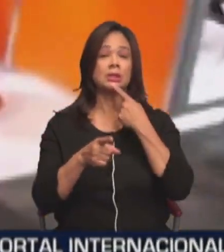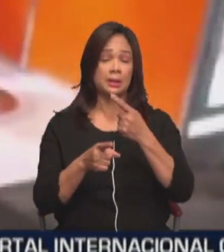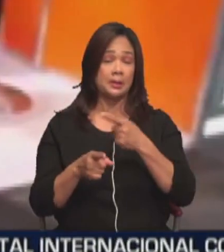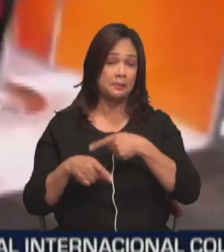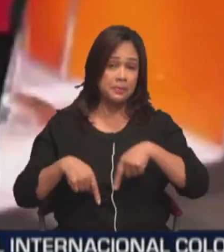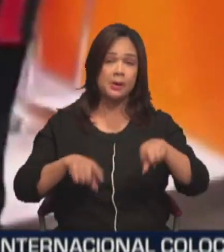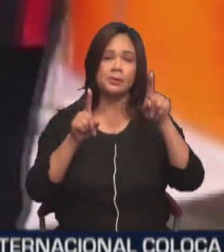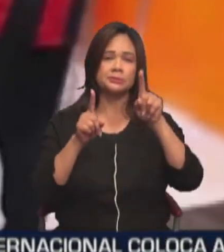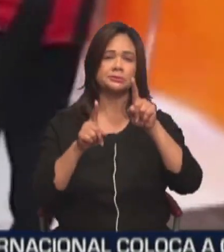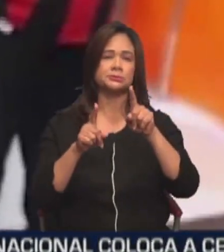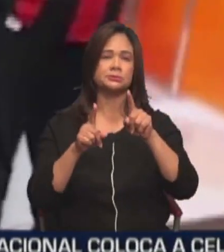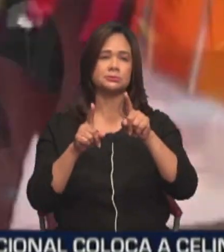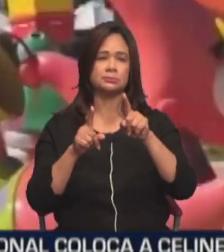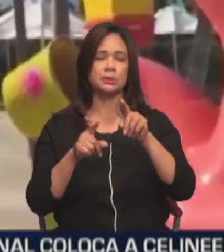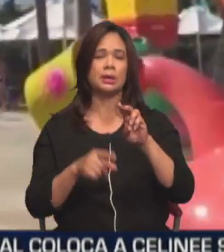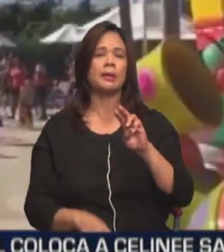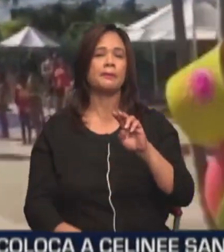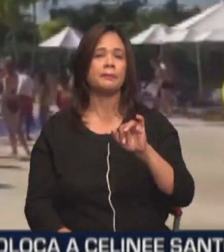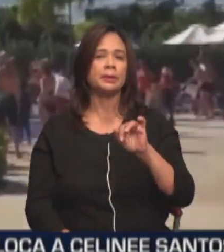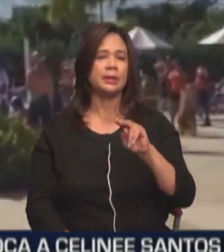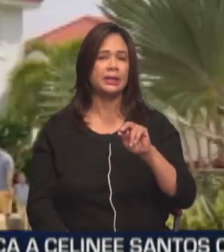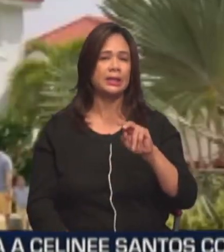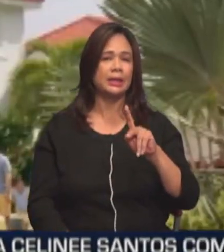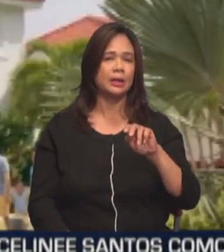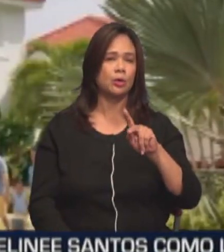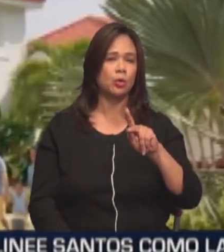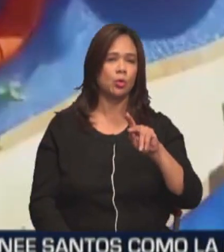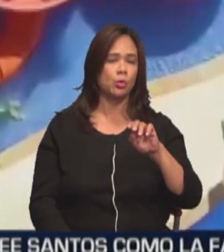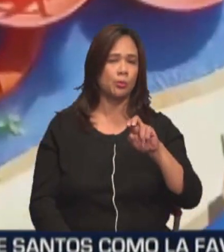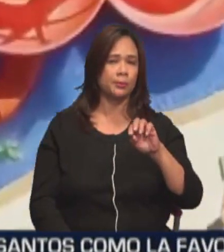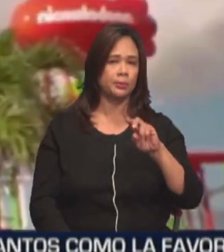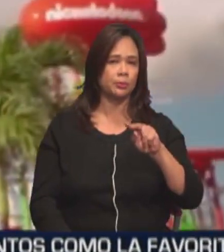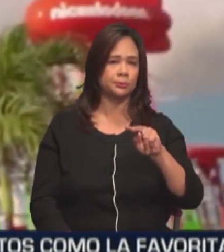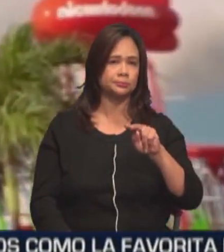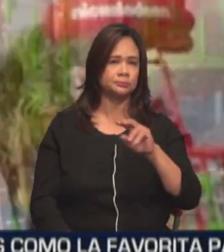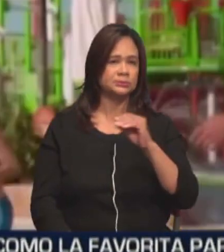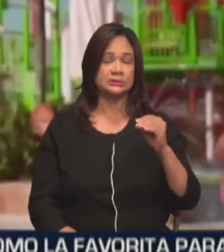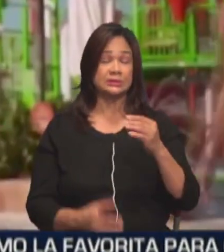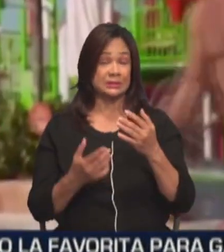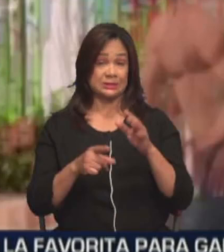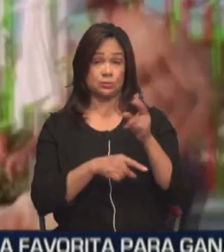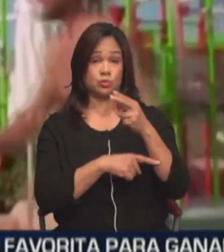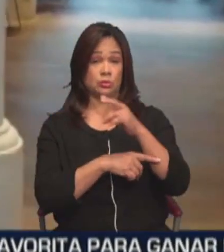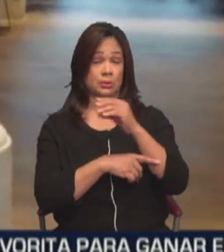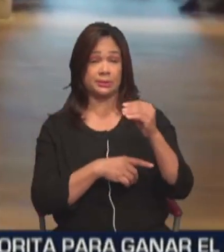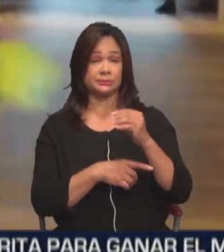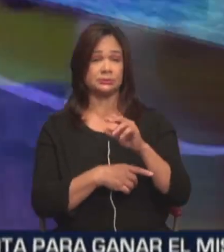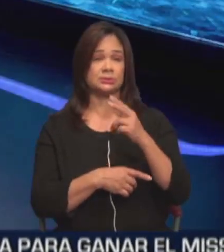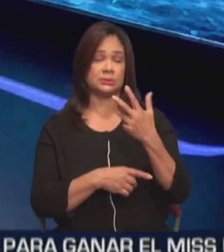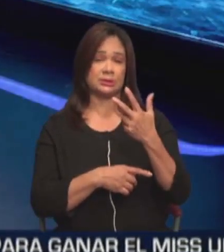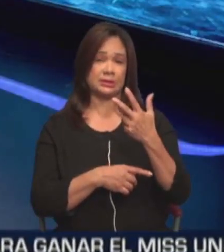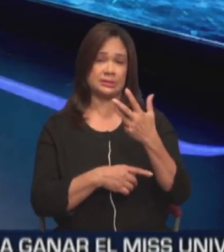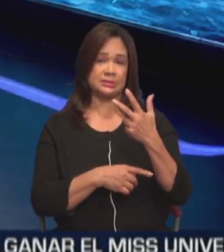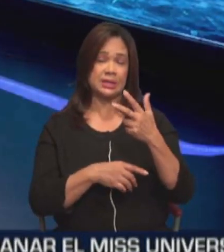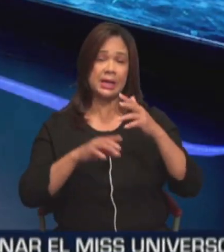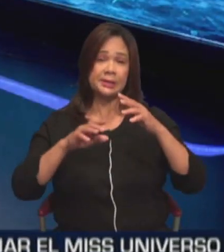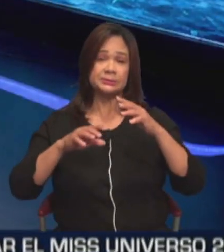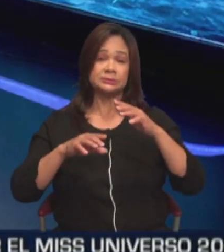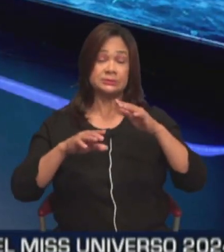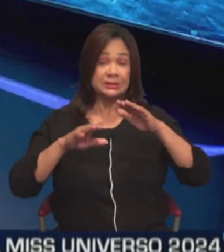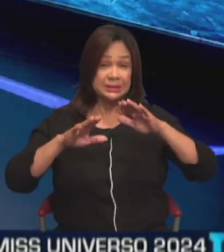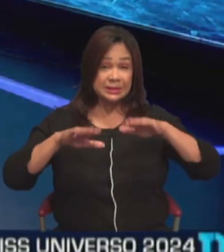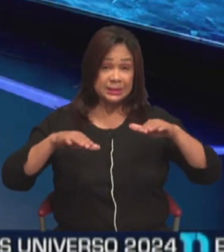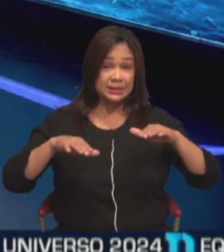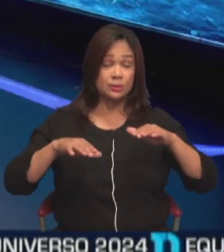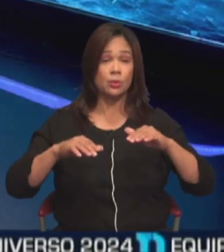vamos a reservar para el Niquelodio. Para esta feria, solamente ese hotel tiene una oferta de tres niños gratis. ¿Tres niños gratis?